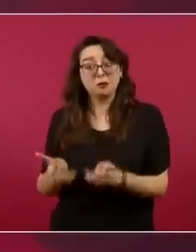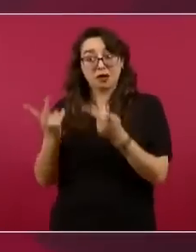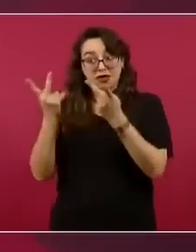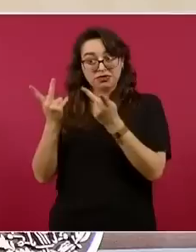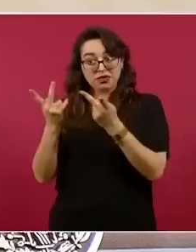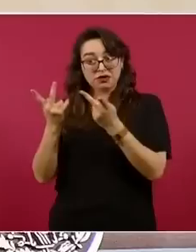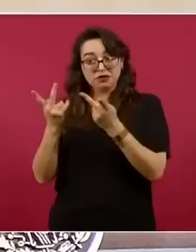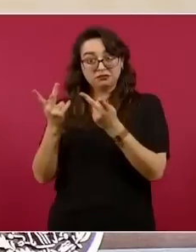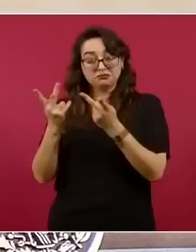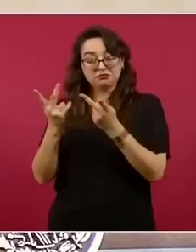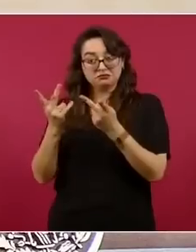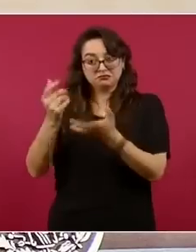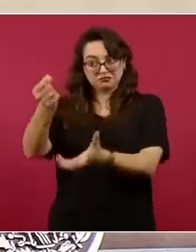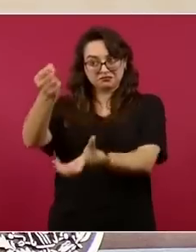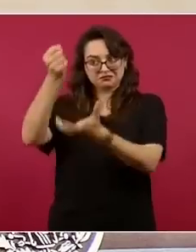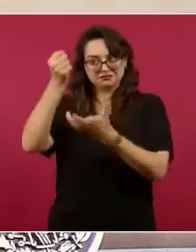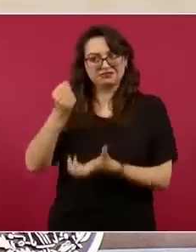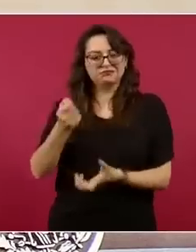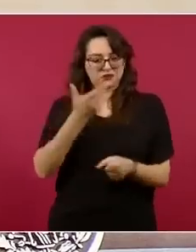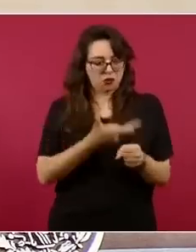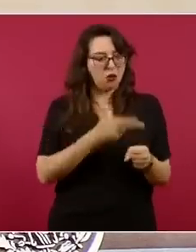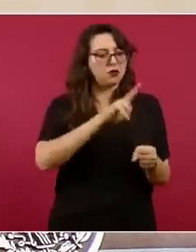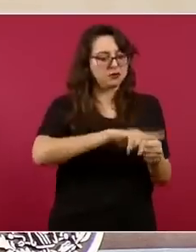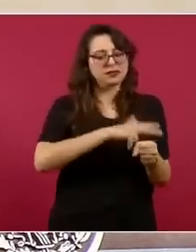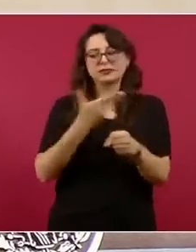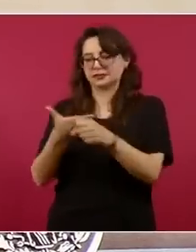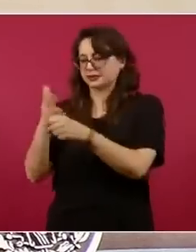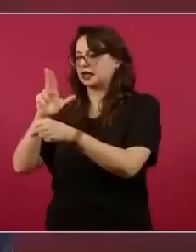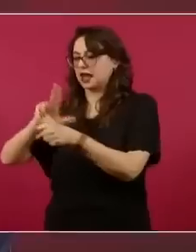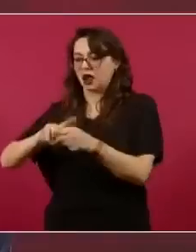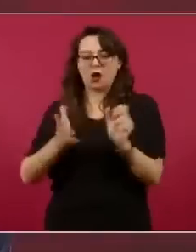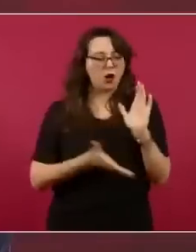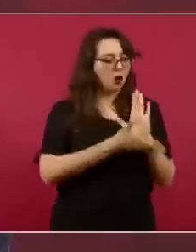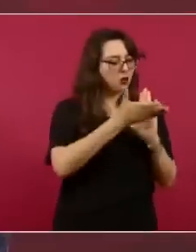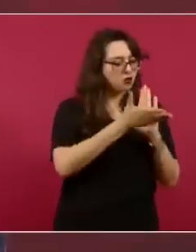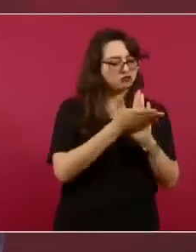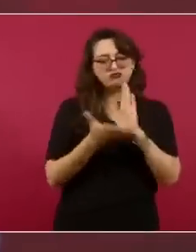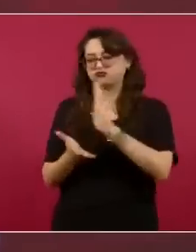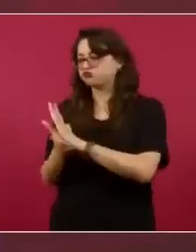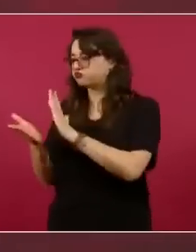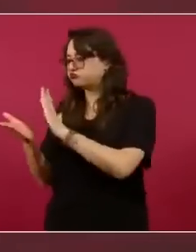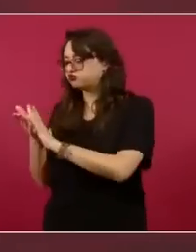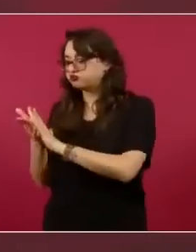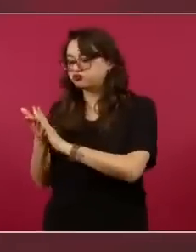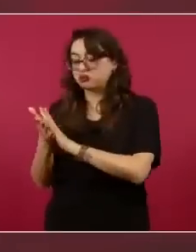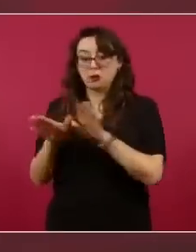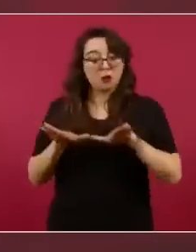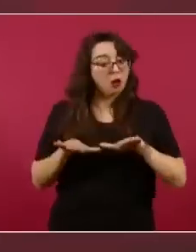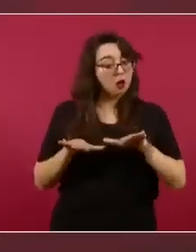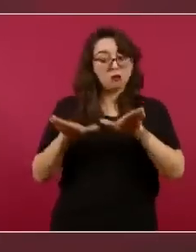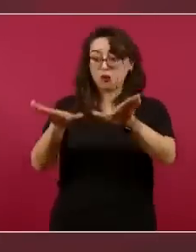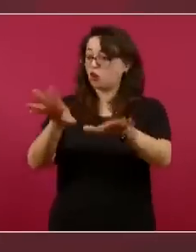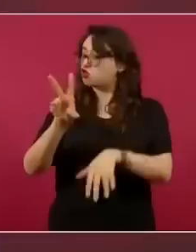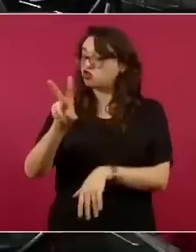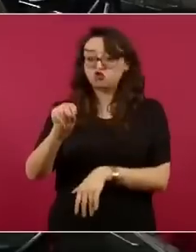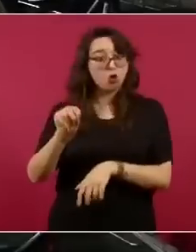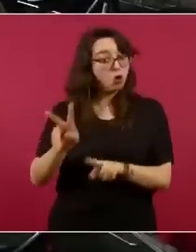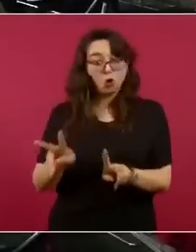que ese dinero se destinara a esos dos hospitales.